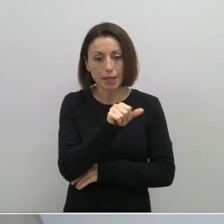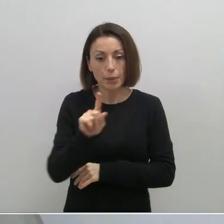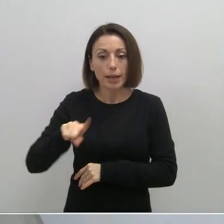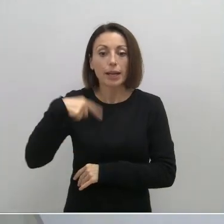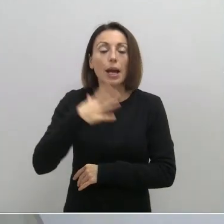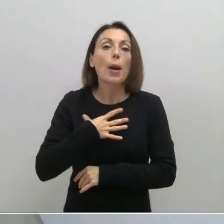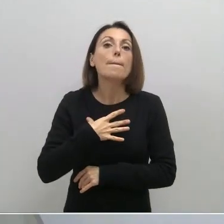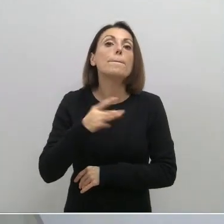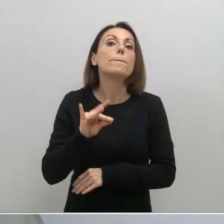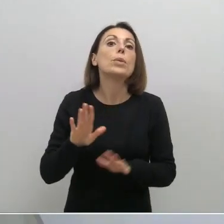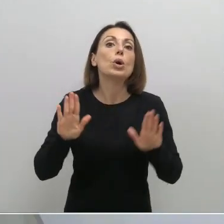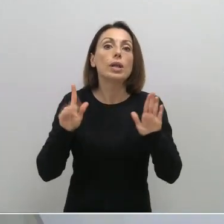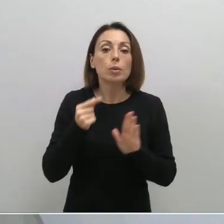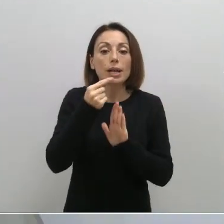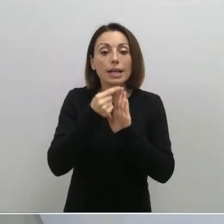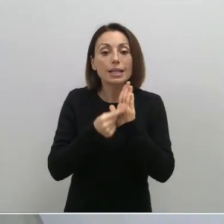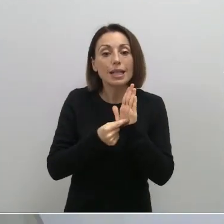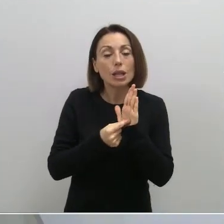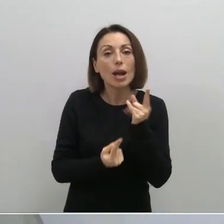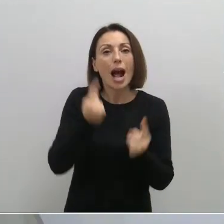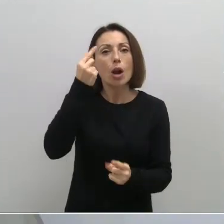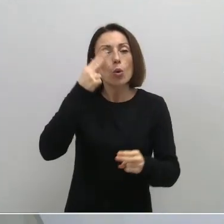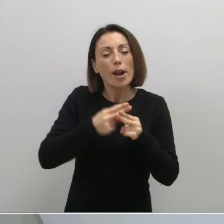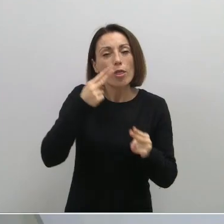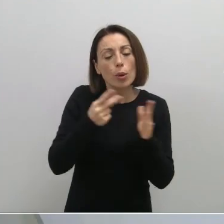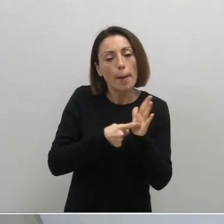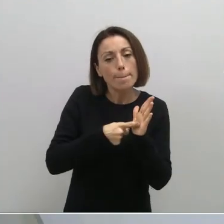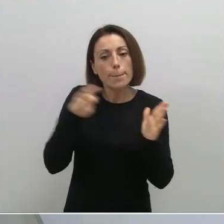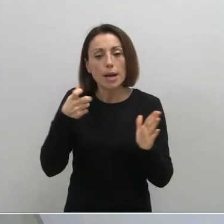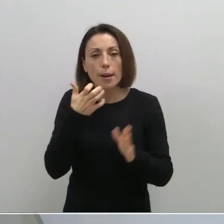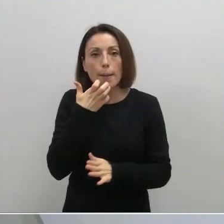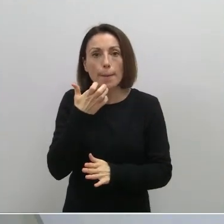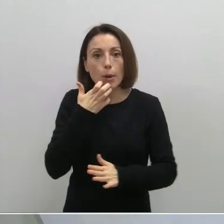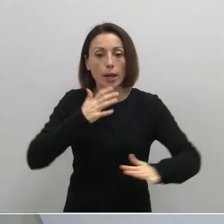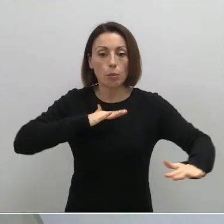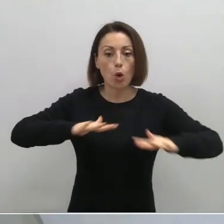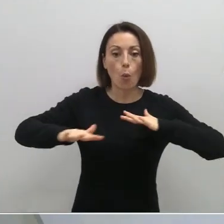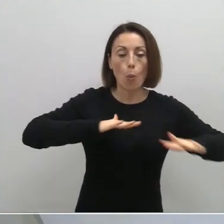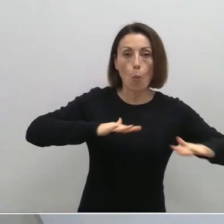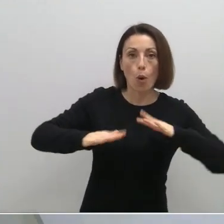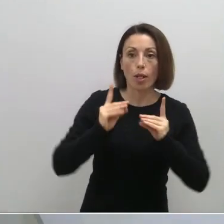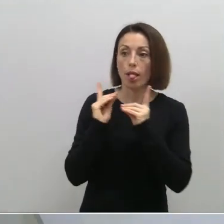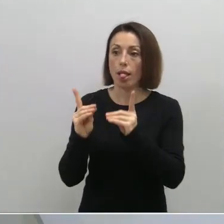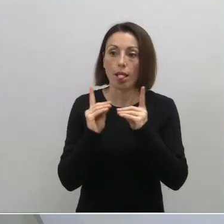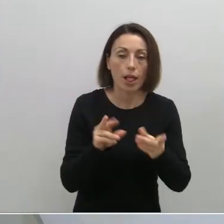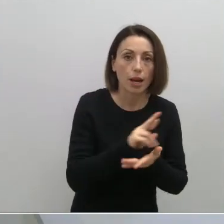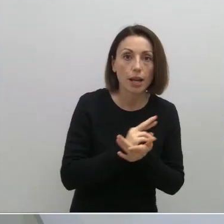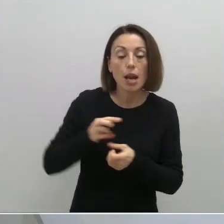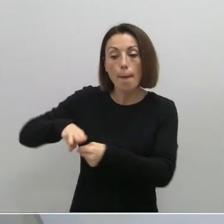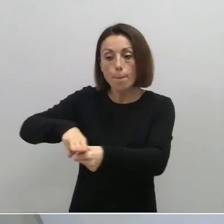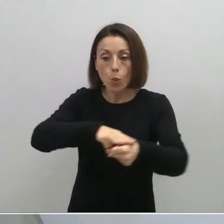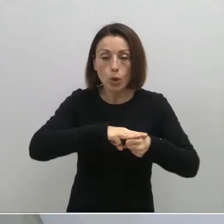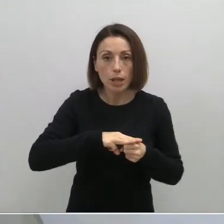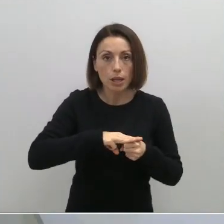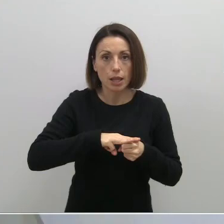de levantar algunas de las medidas más duras, como puede ser la restricción de movilidad regional y entre municipios,